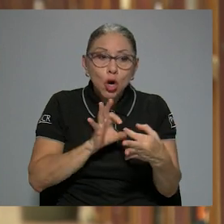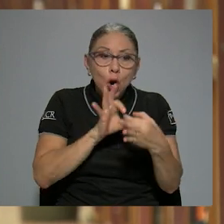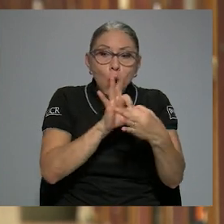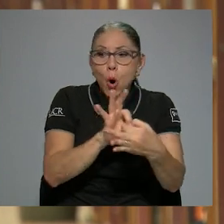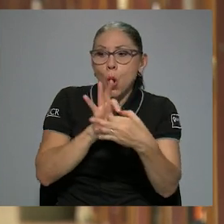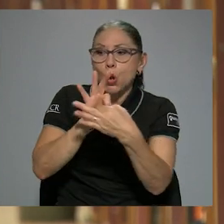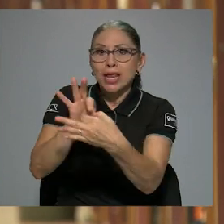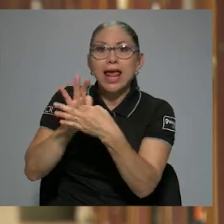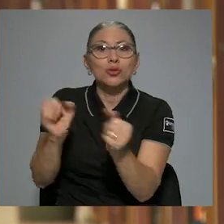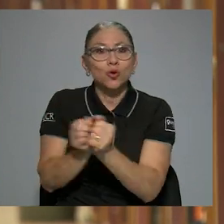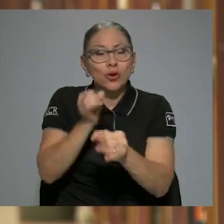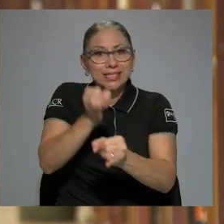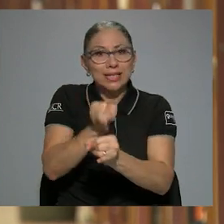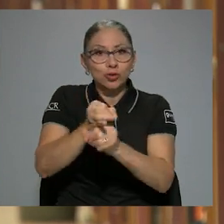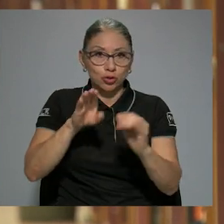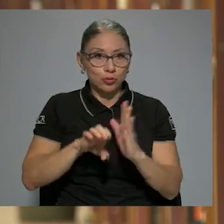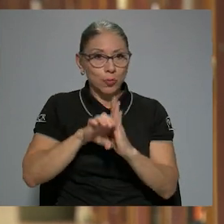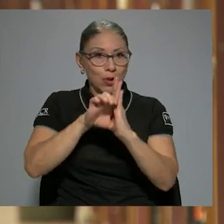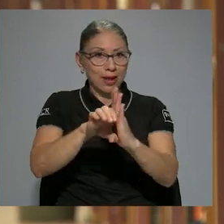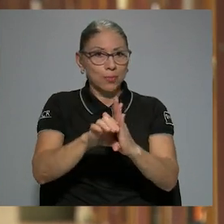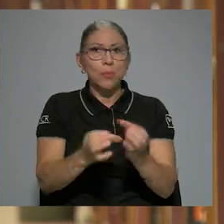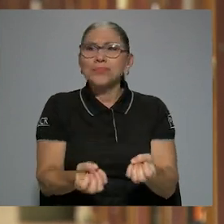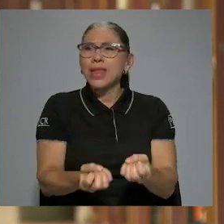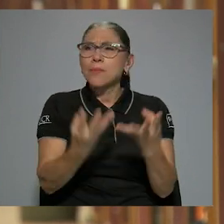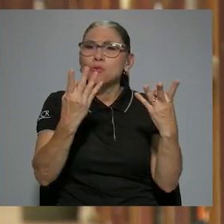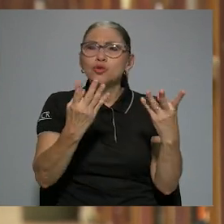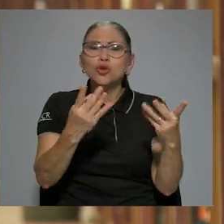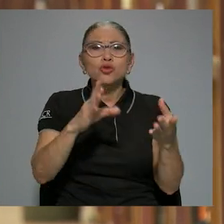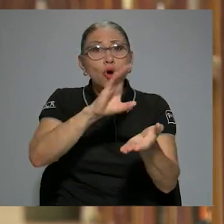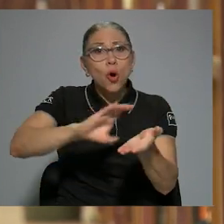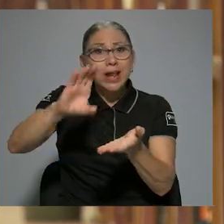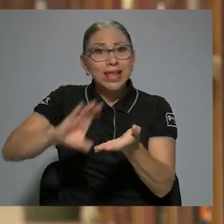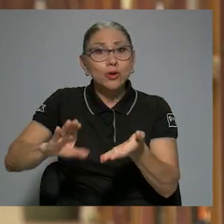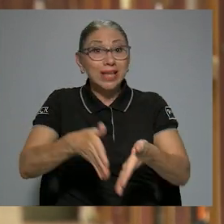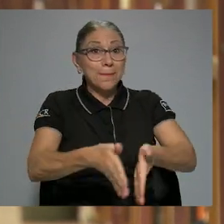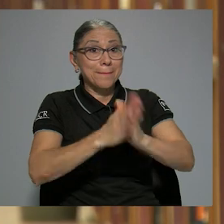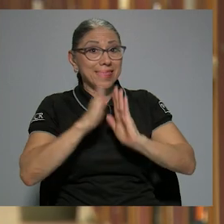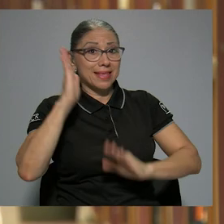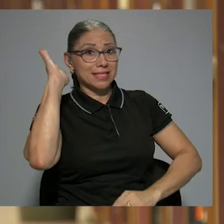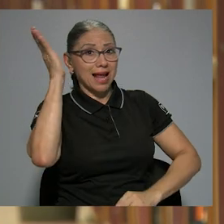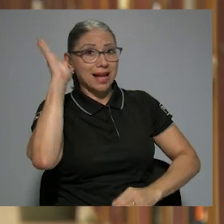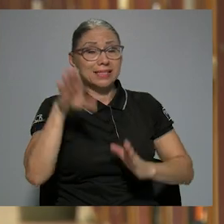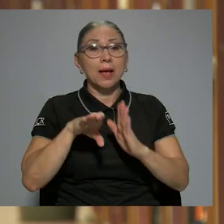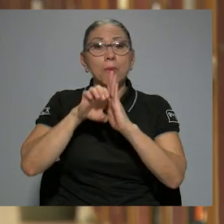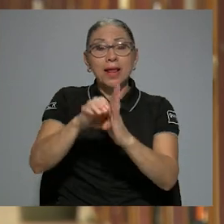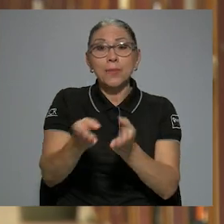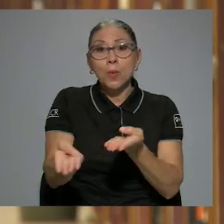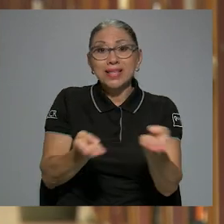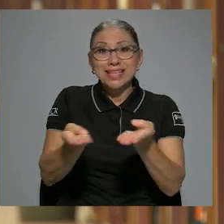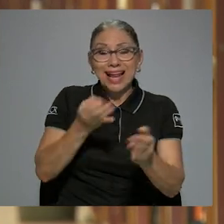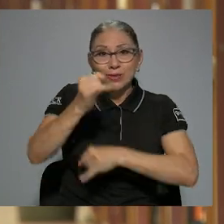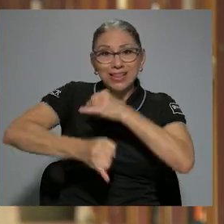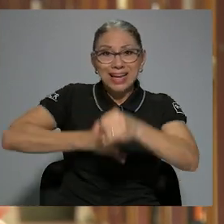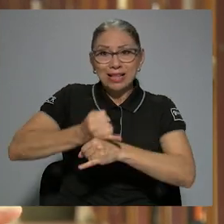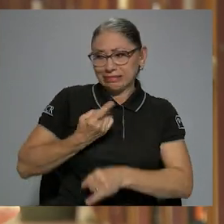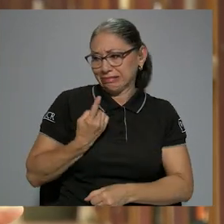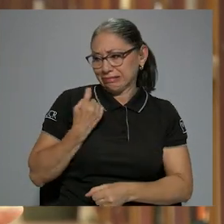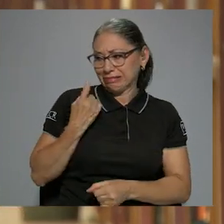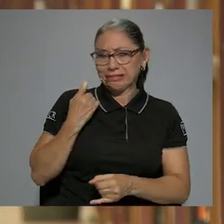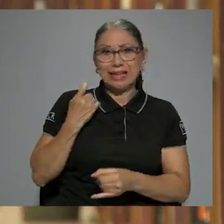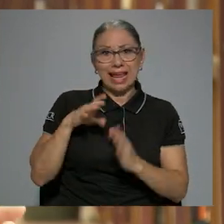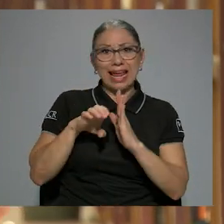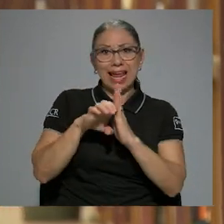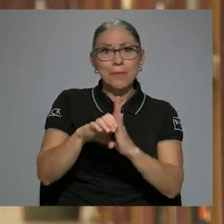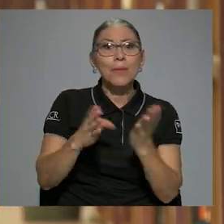servicios coordinados con ciertas instituciones. Por ejemplo, hay muchos colegios que solicitan charlas, por ejemplo, Bachillerato